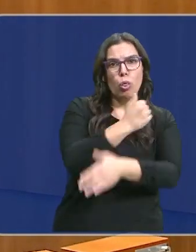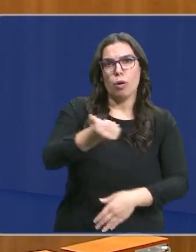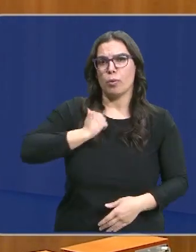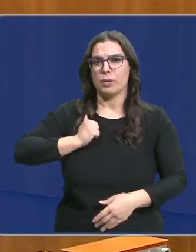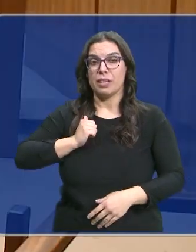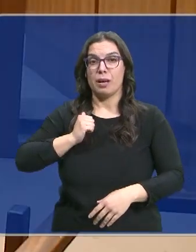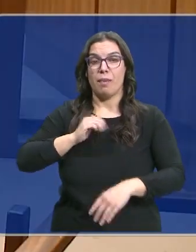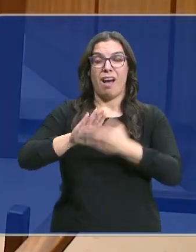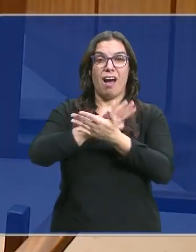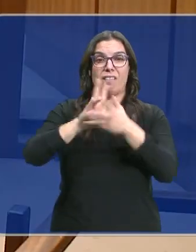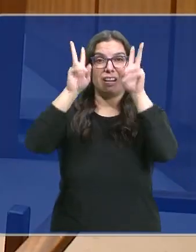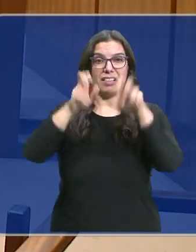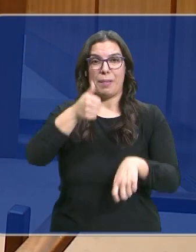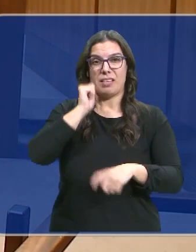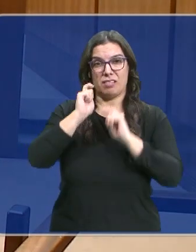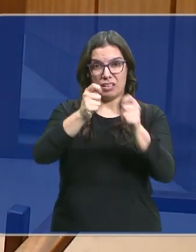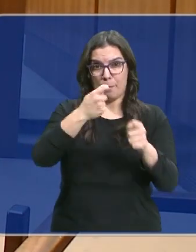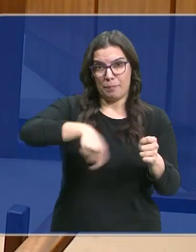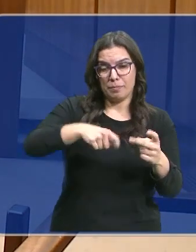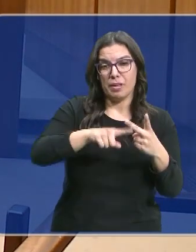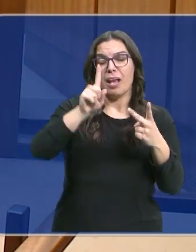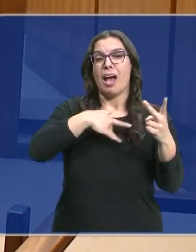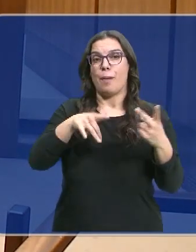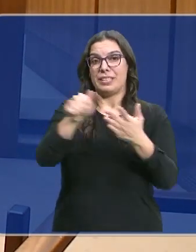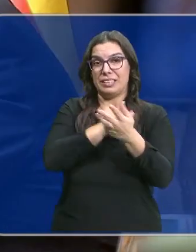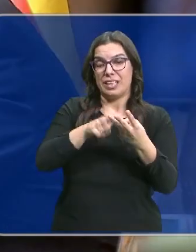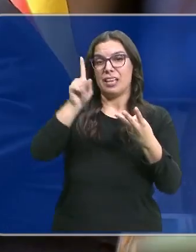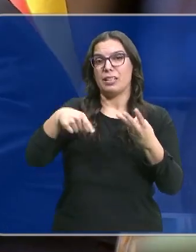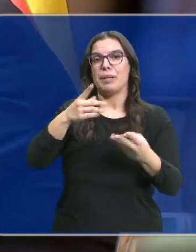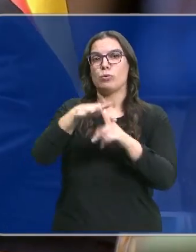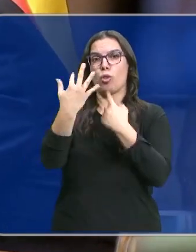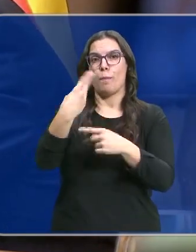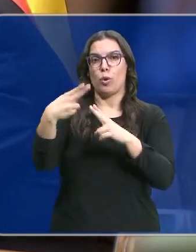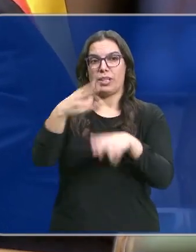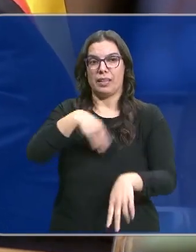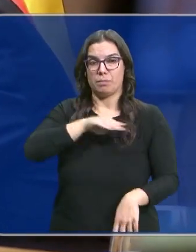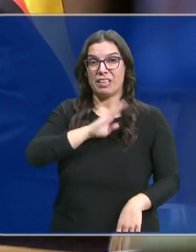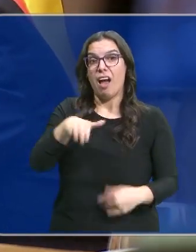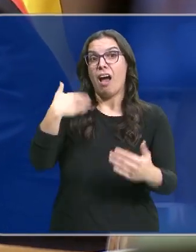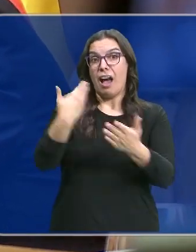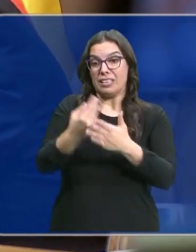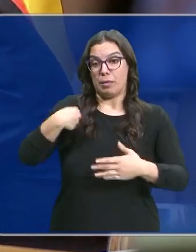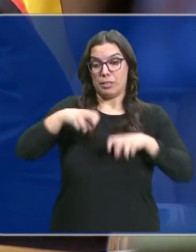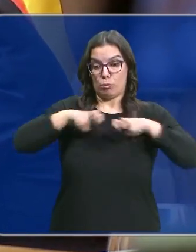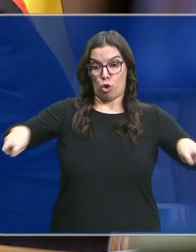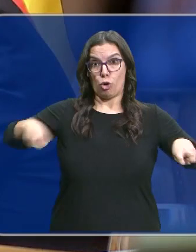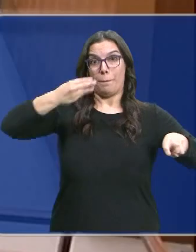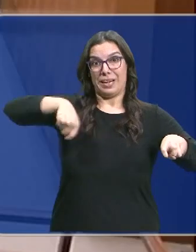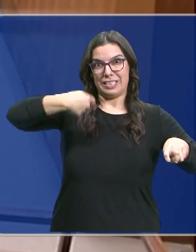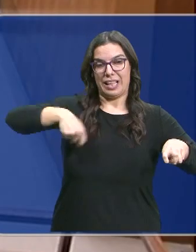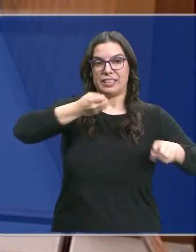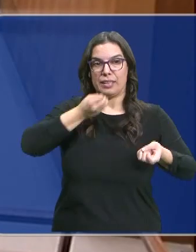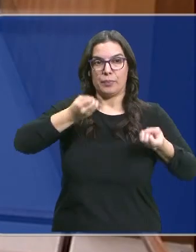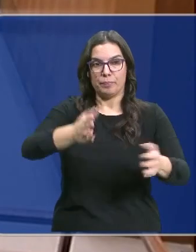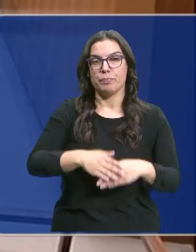para tratar de la investidura de Sánchez, de la amnistía y de la situación política en España, con la intervención incluso del presidente de las Cortes.